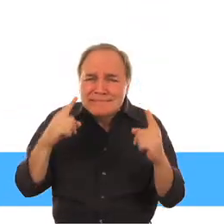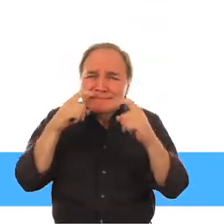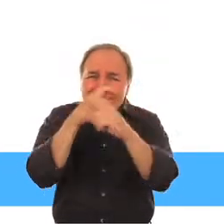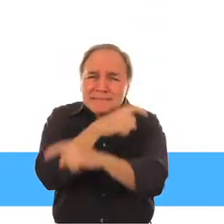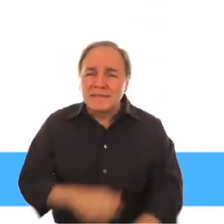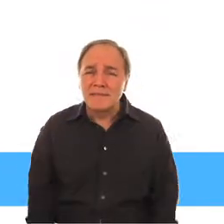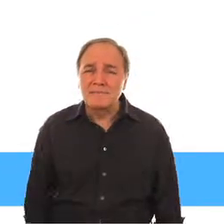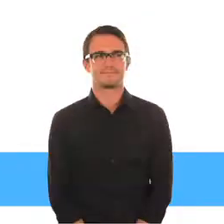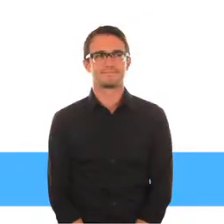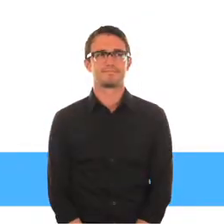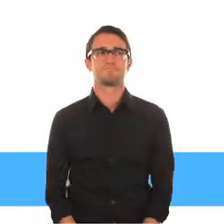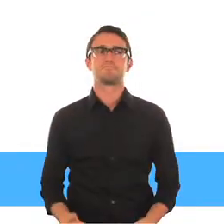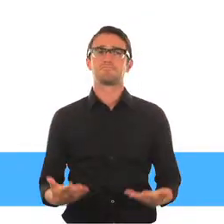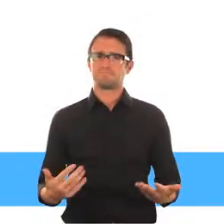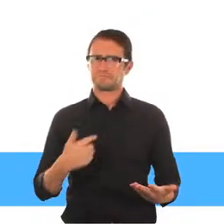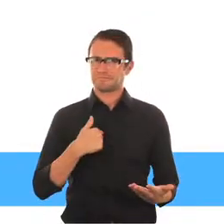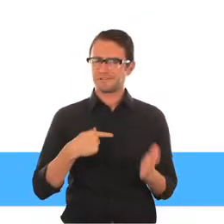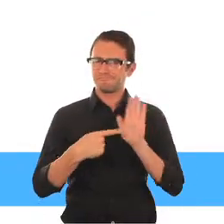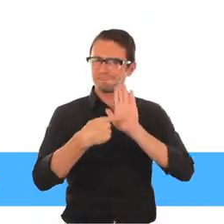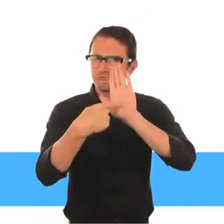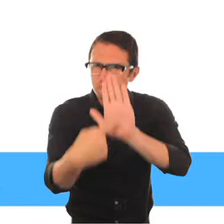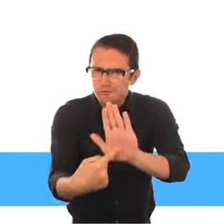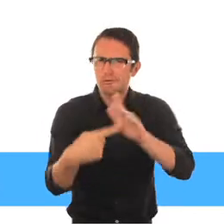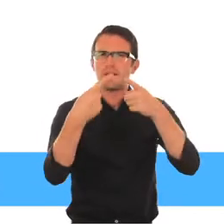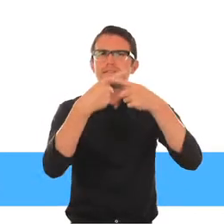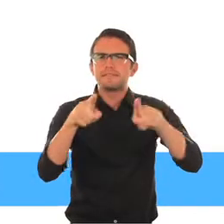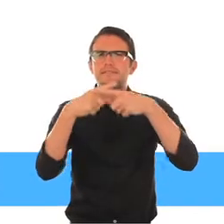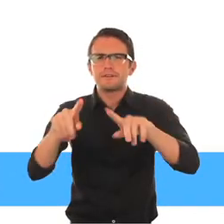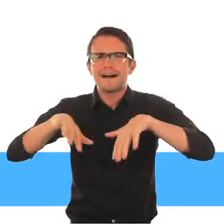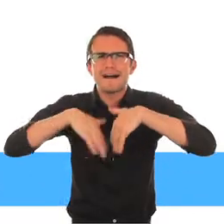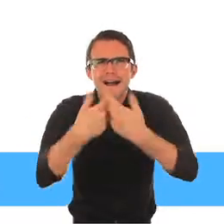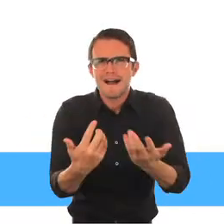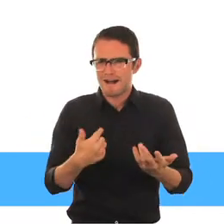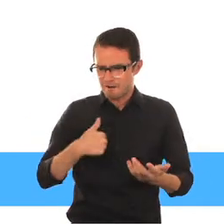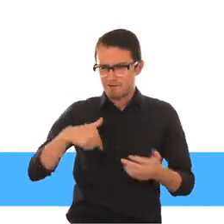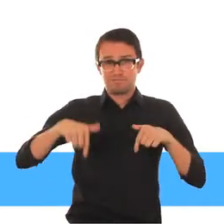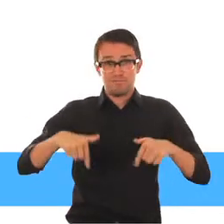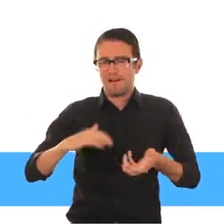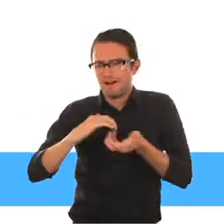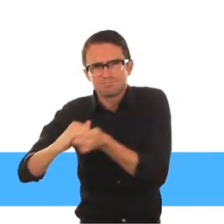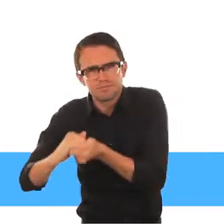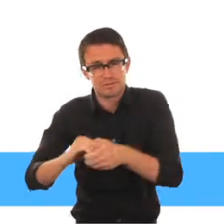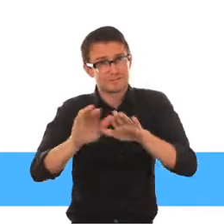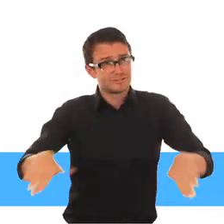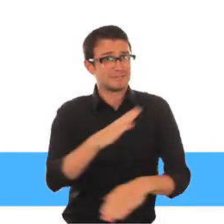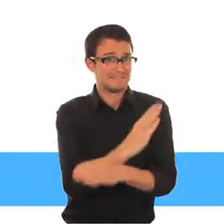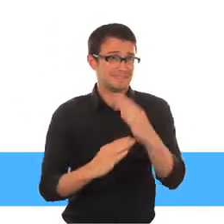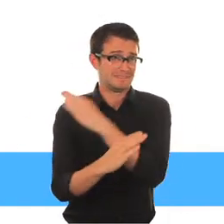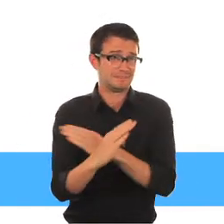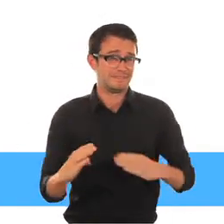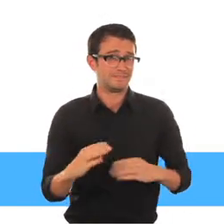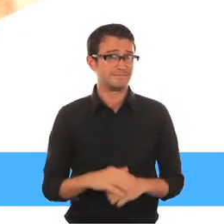libros Ahora compartiremos algunos ejemplos desde el terreno sobre la participación de los niños con discapacidad Junto a sus asociados,